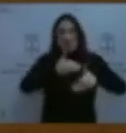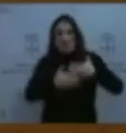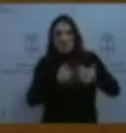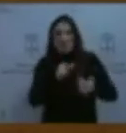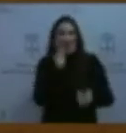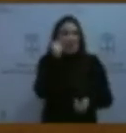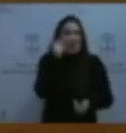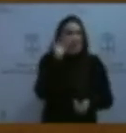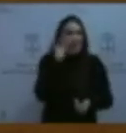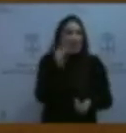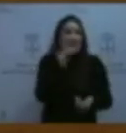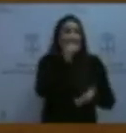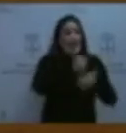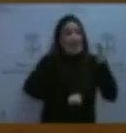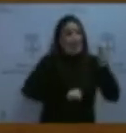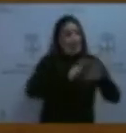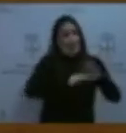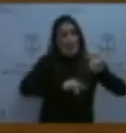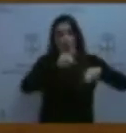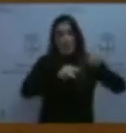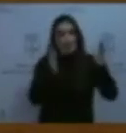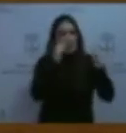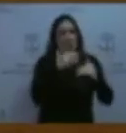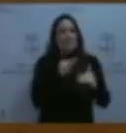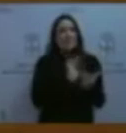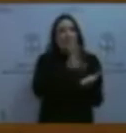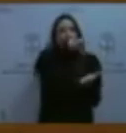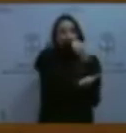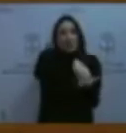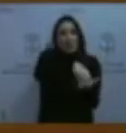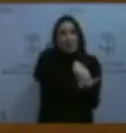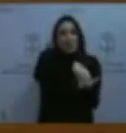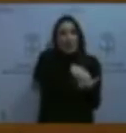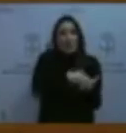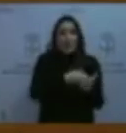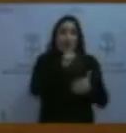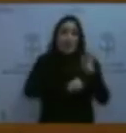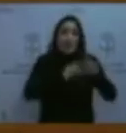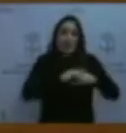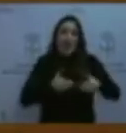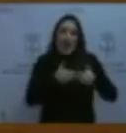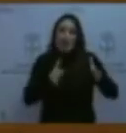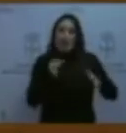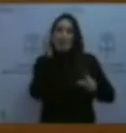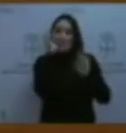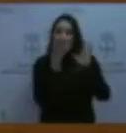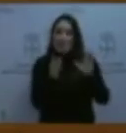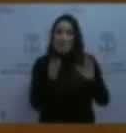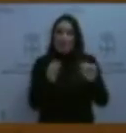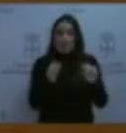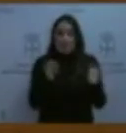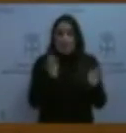que no solo no había licencia para las obras, sino que el centro estaba funcionando sin licencia de apertura y actividad, lo cual es especialmente grave.